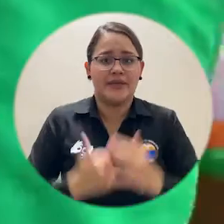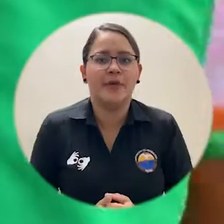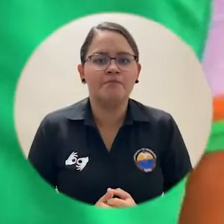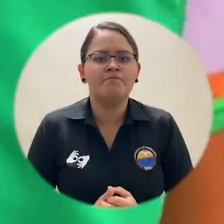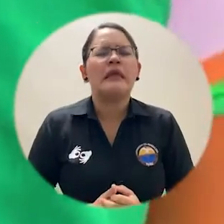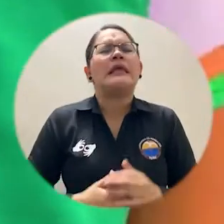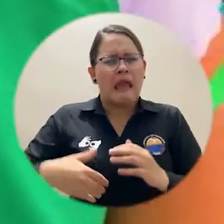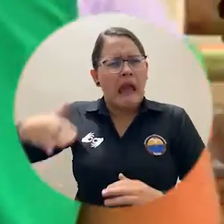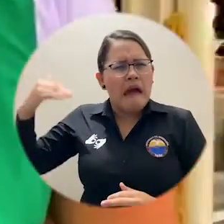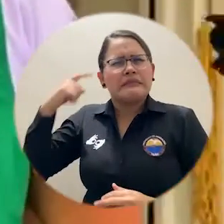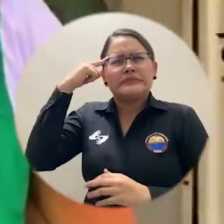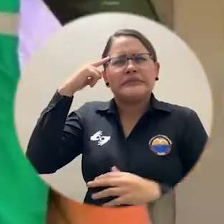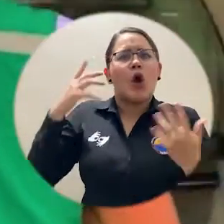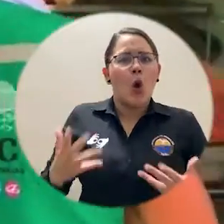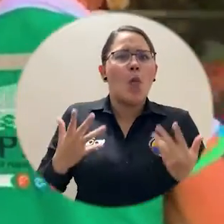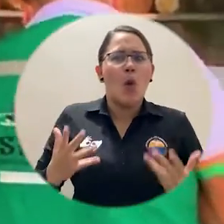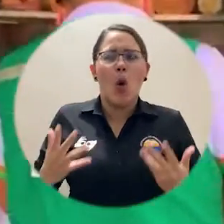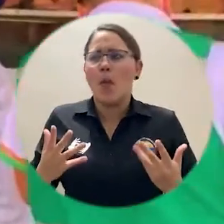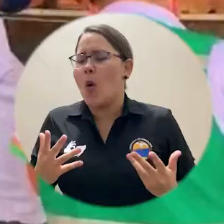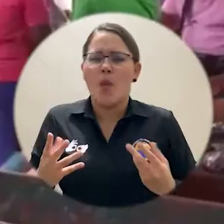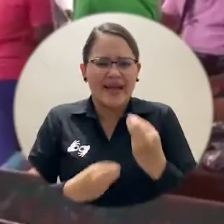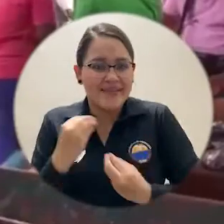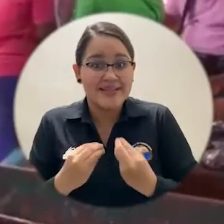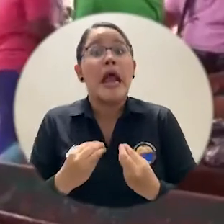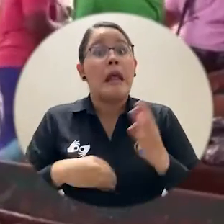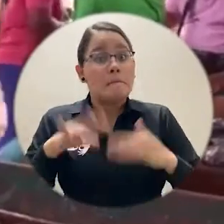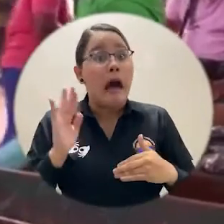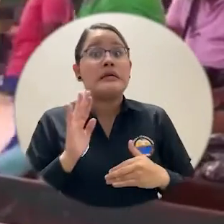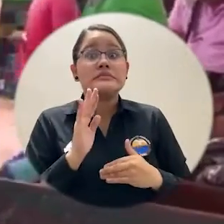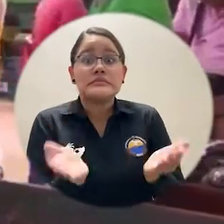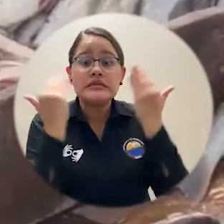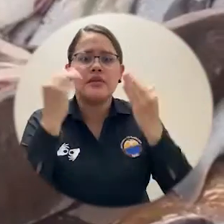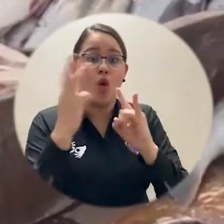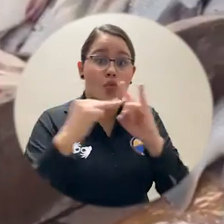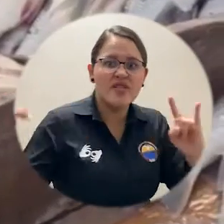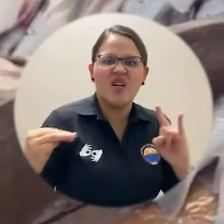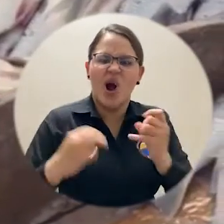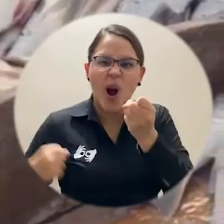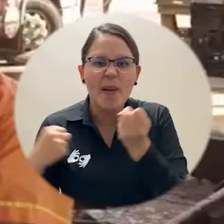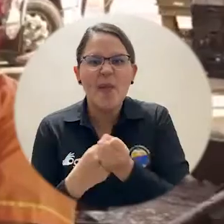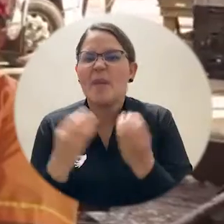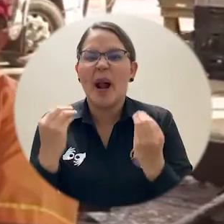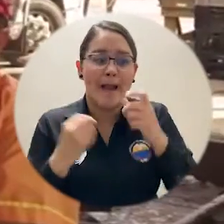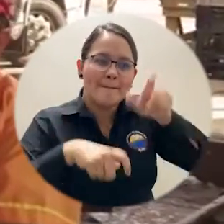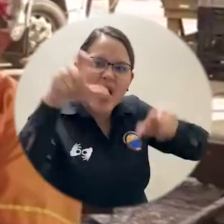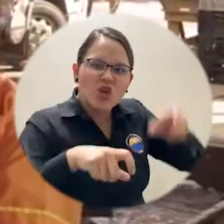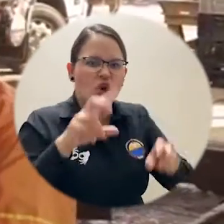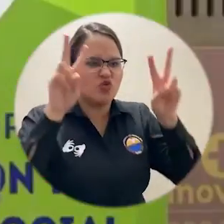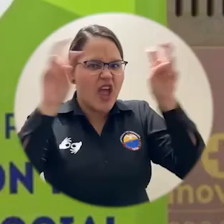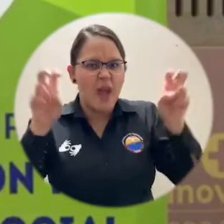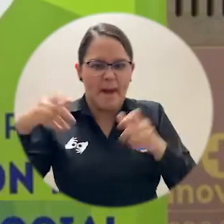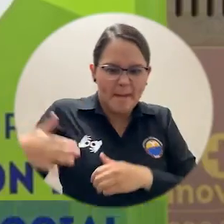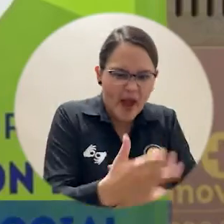teníamos. El trabajo que ha venido haciendo el equipo de la universidad tratando de empoderar a las mismas comunidades, creo que es un aporte significativo para el